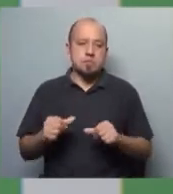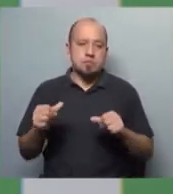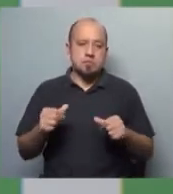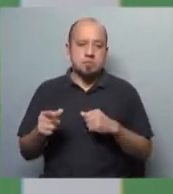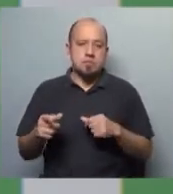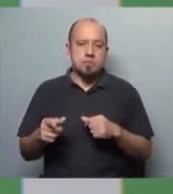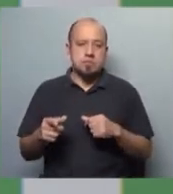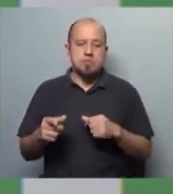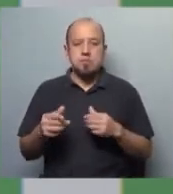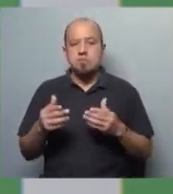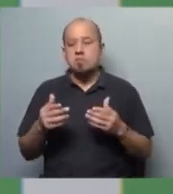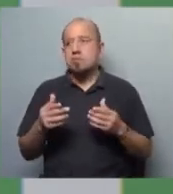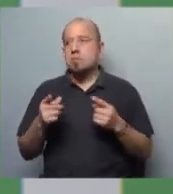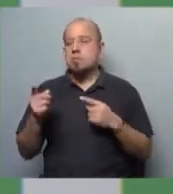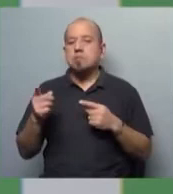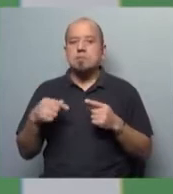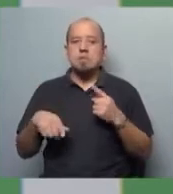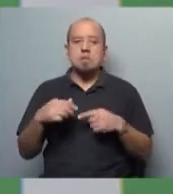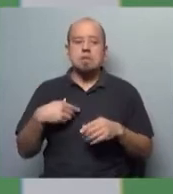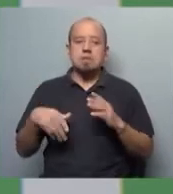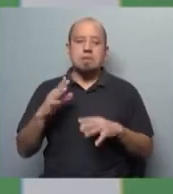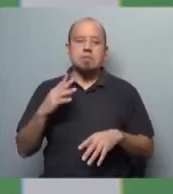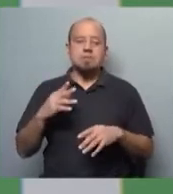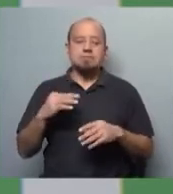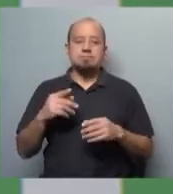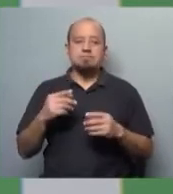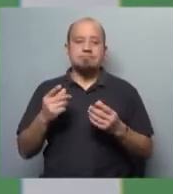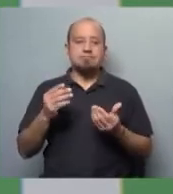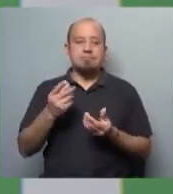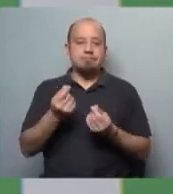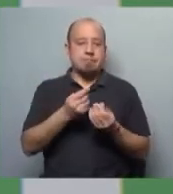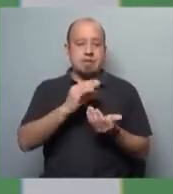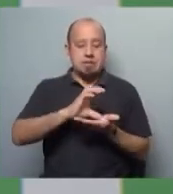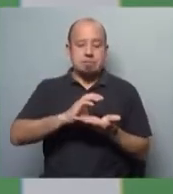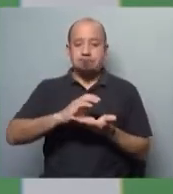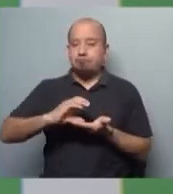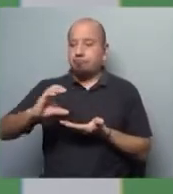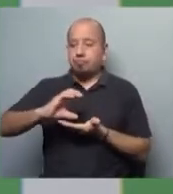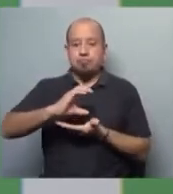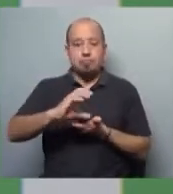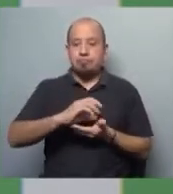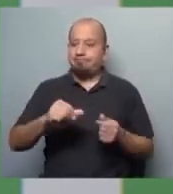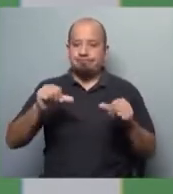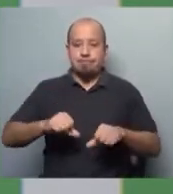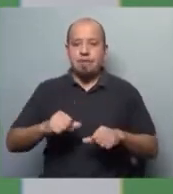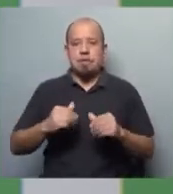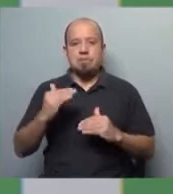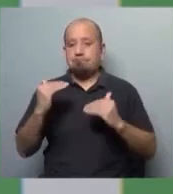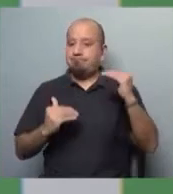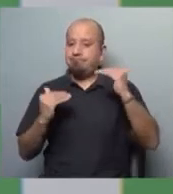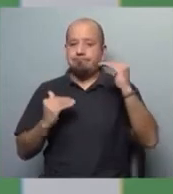que es la de peor distribución en el mundo, esta situación además crea un adicional